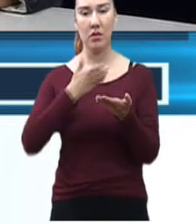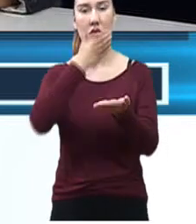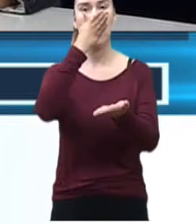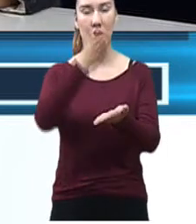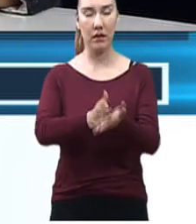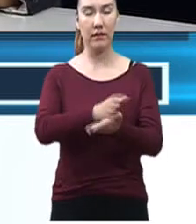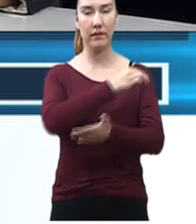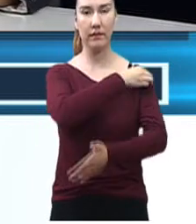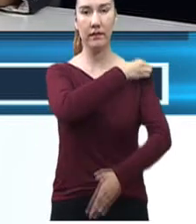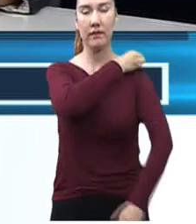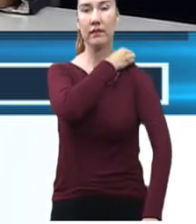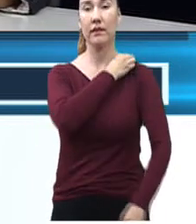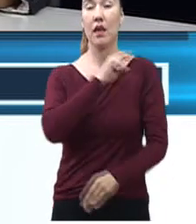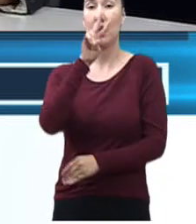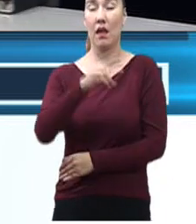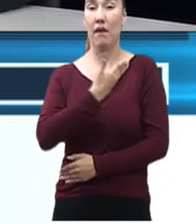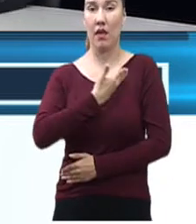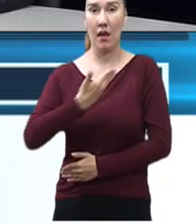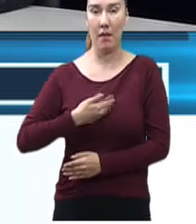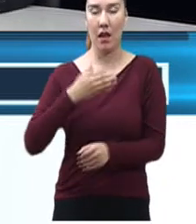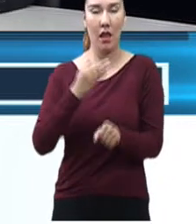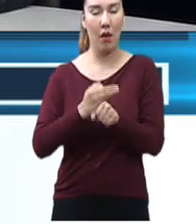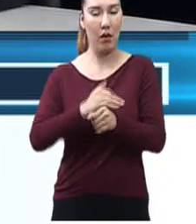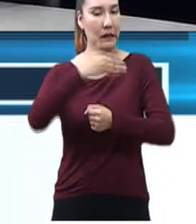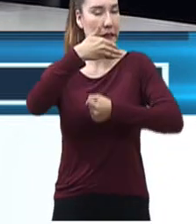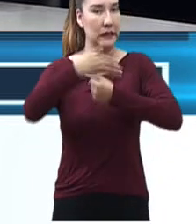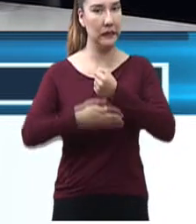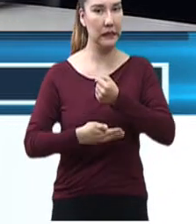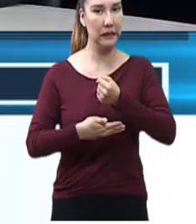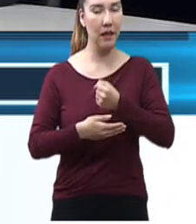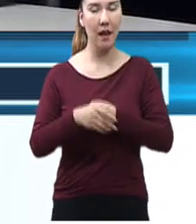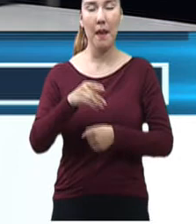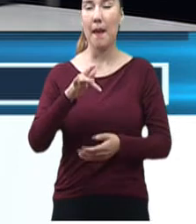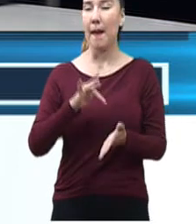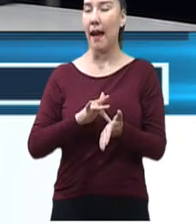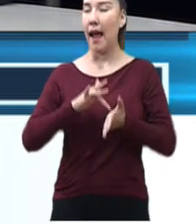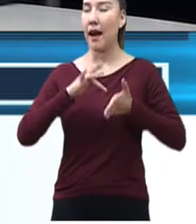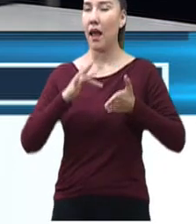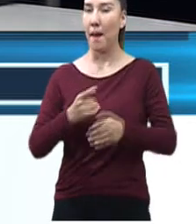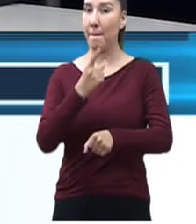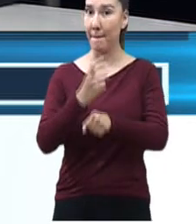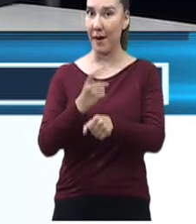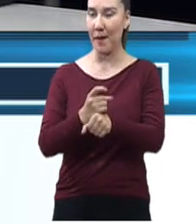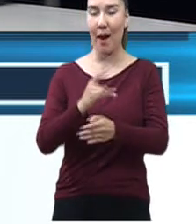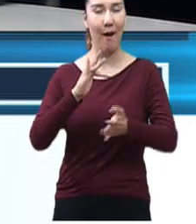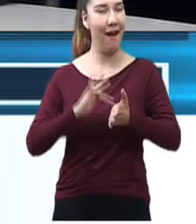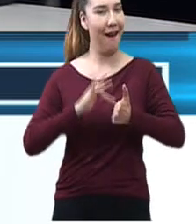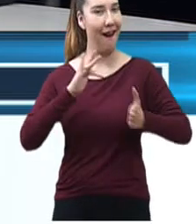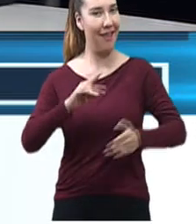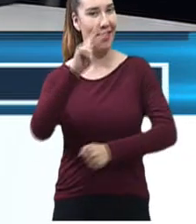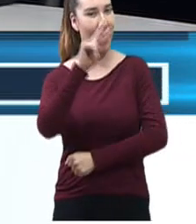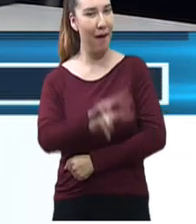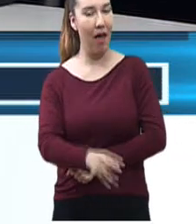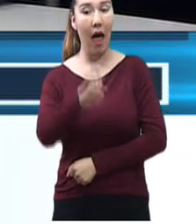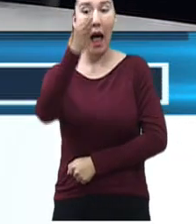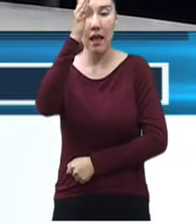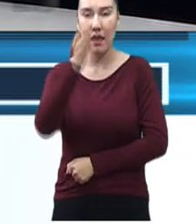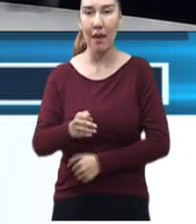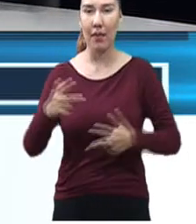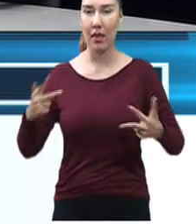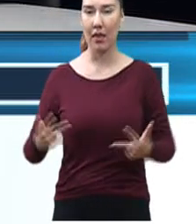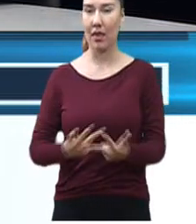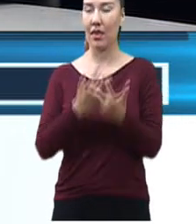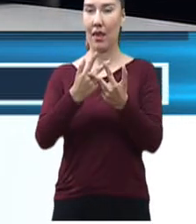Presidenta, se nos viene el tiempo encima, pero queremos primero agradecer que nos haya aceptado esta videoconferencia.